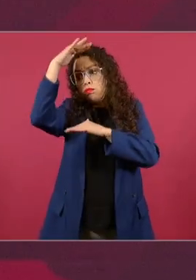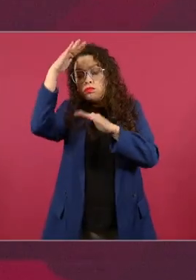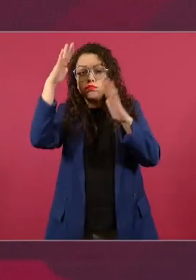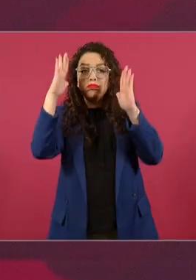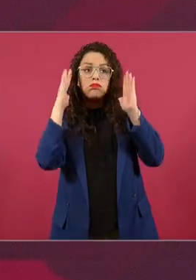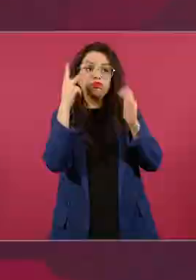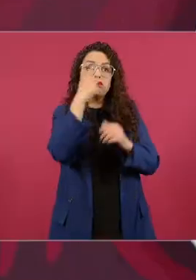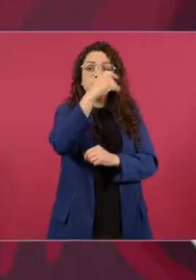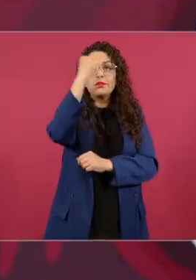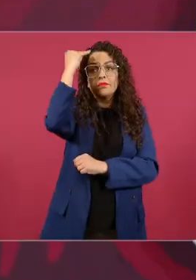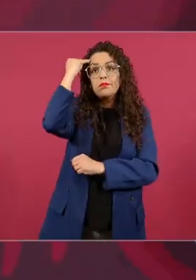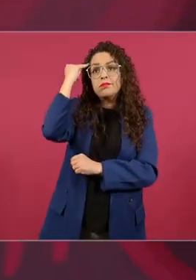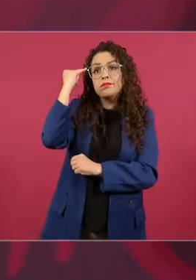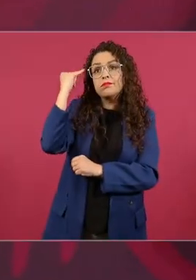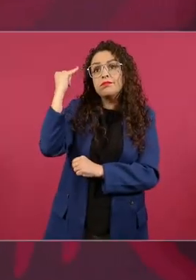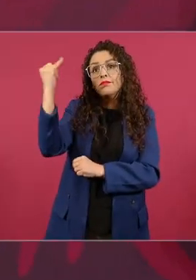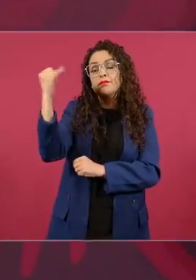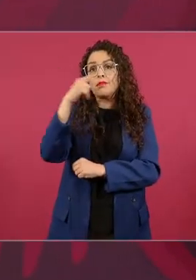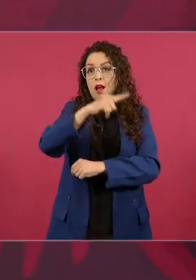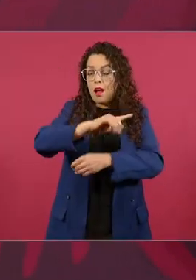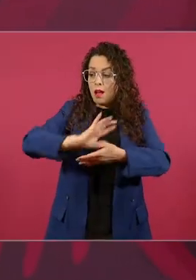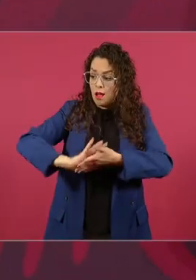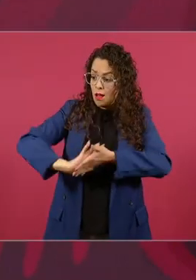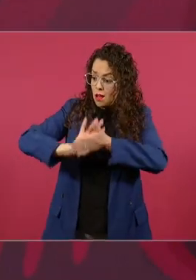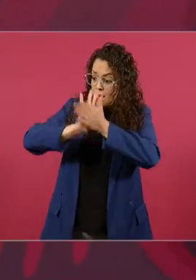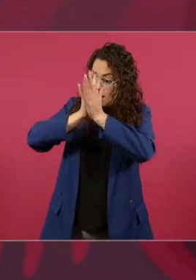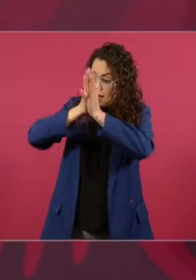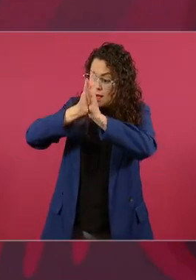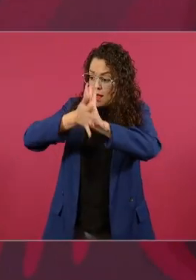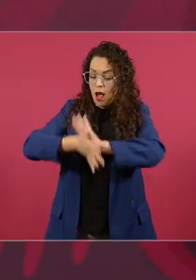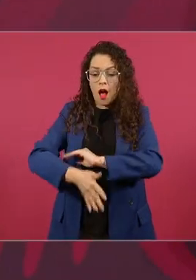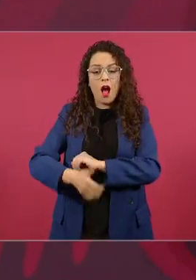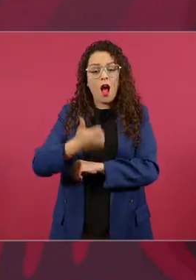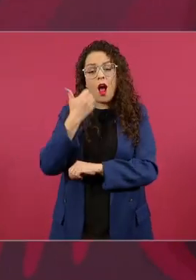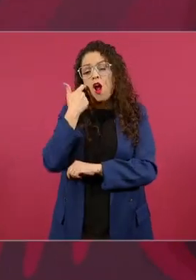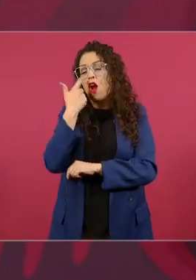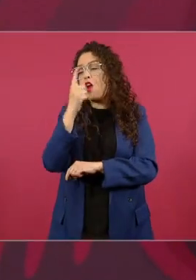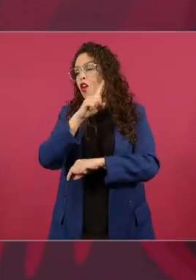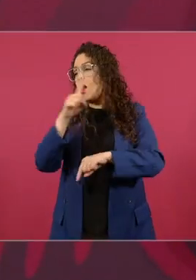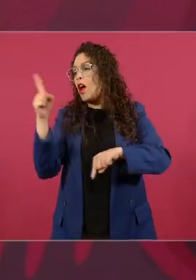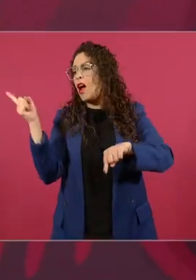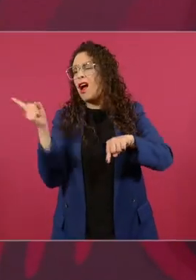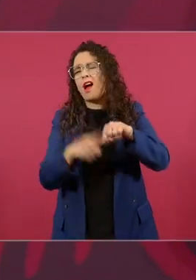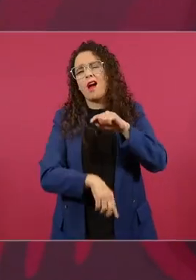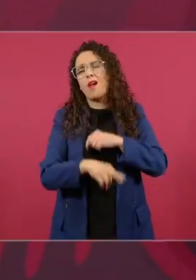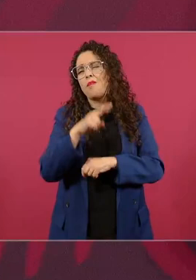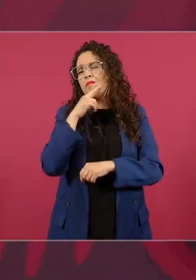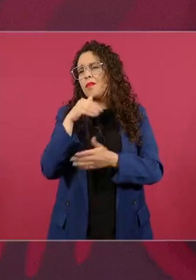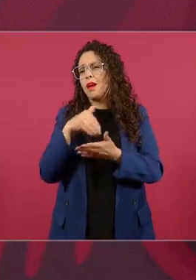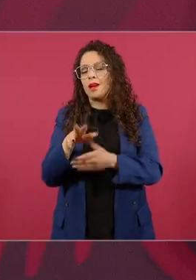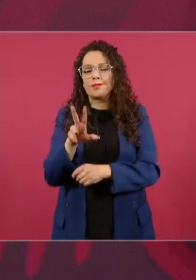y que no quiere la transformación no son sectores